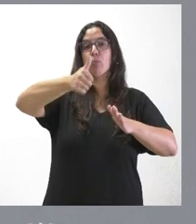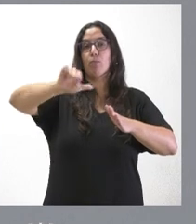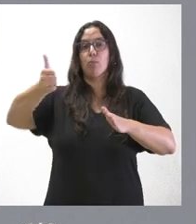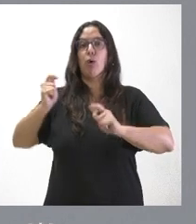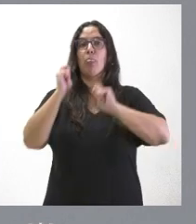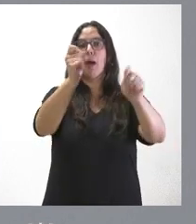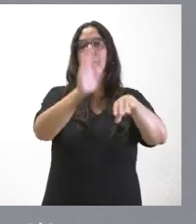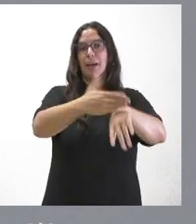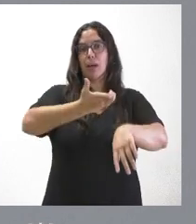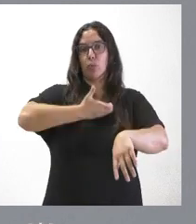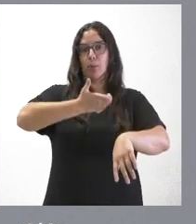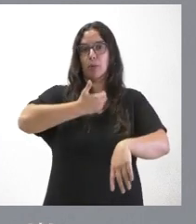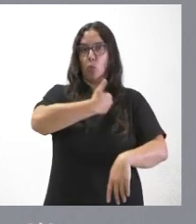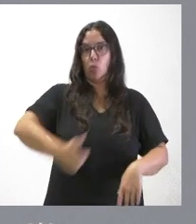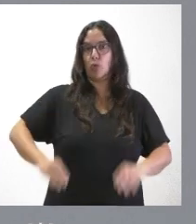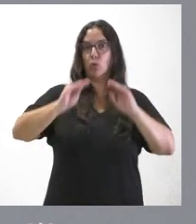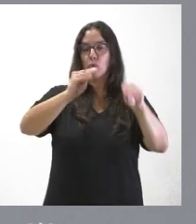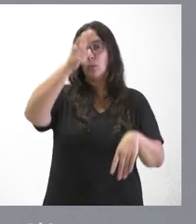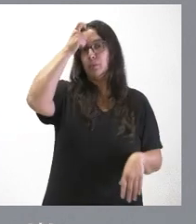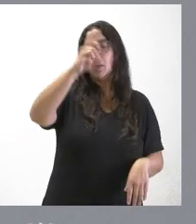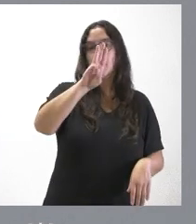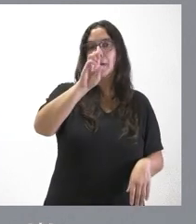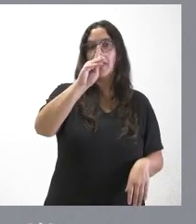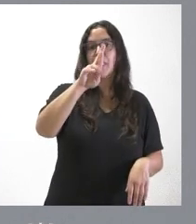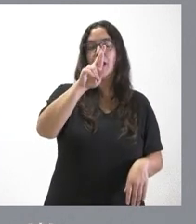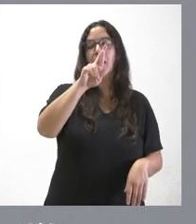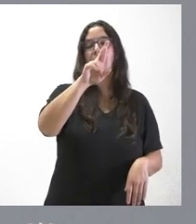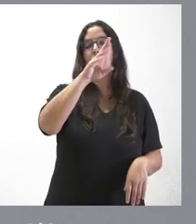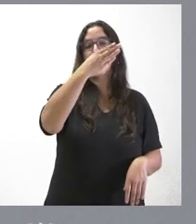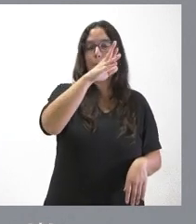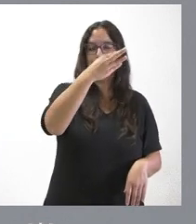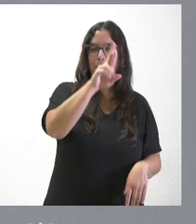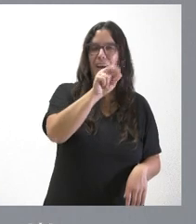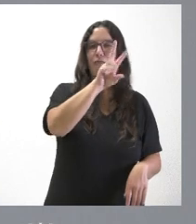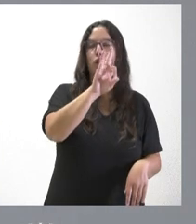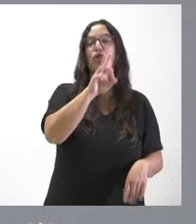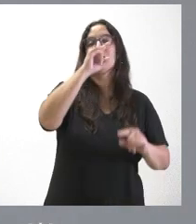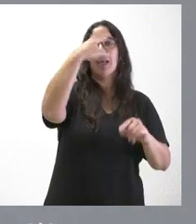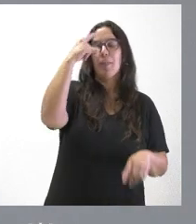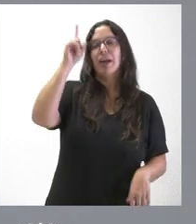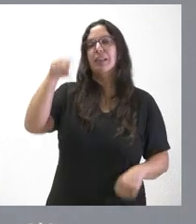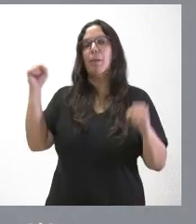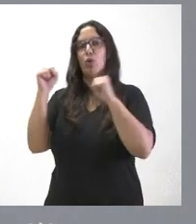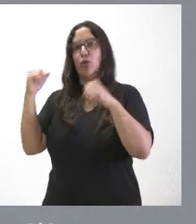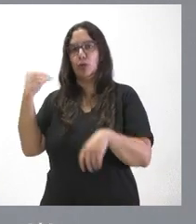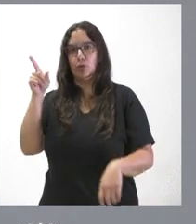ayuntamientos, en las localidades de Pelabravo, en Salamanca y el Burgo de Osma, en Soria.